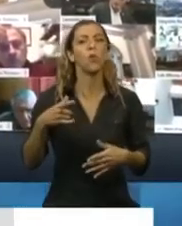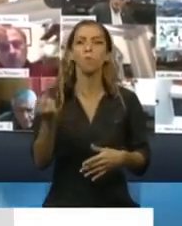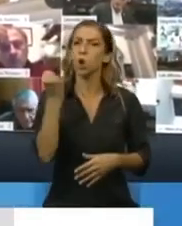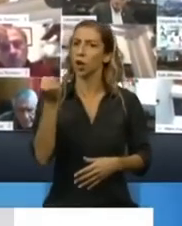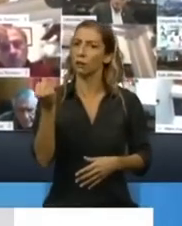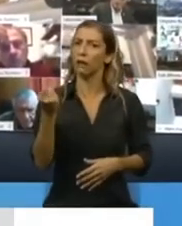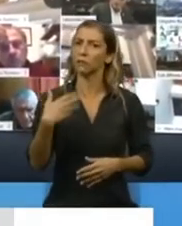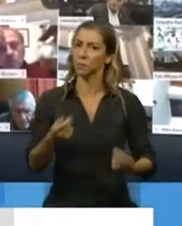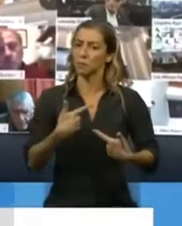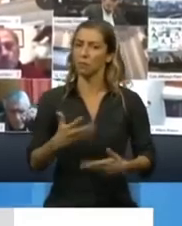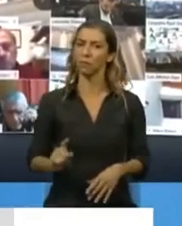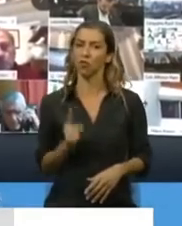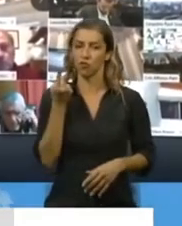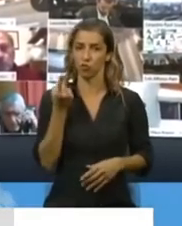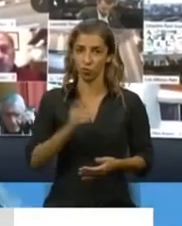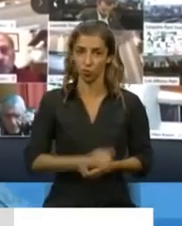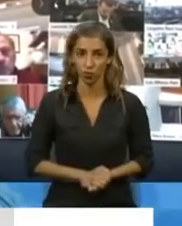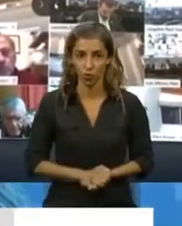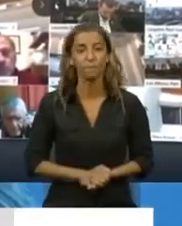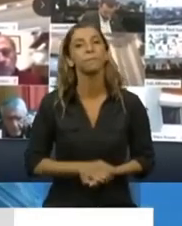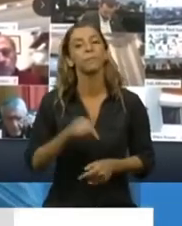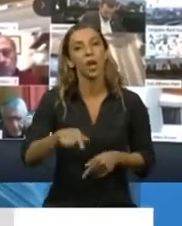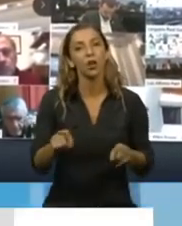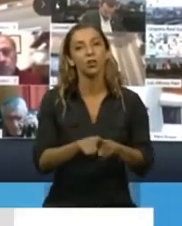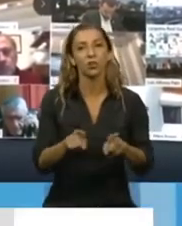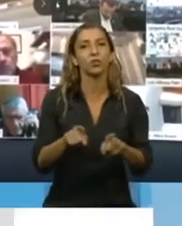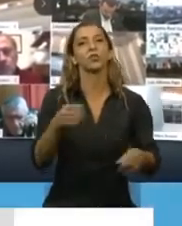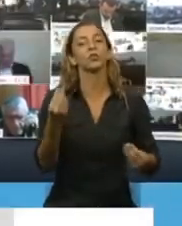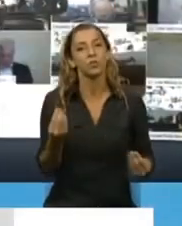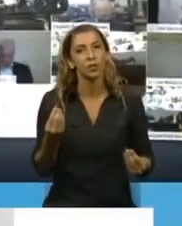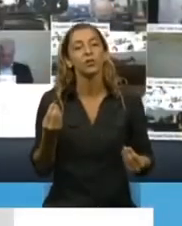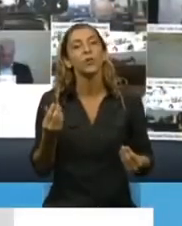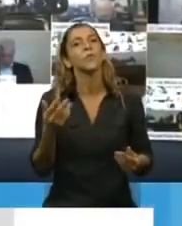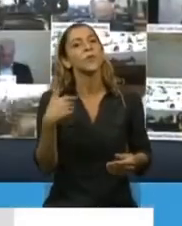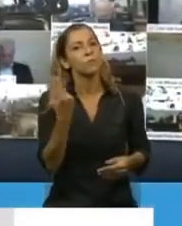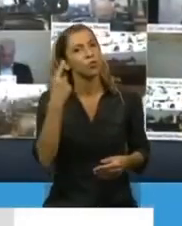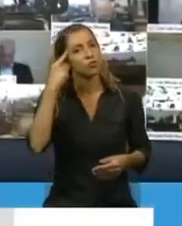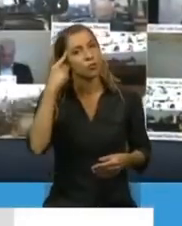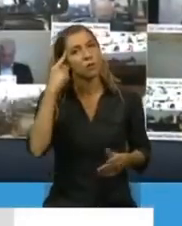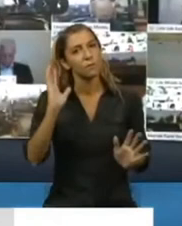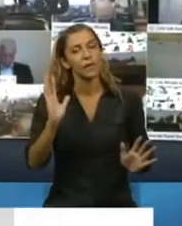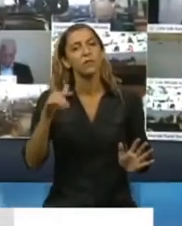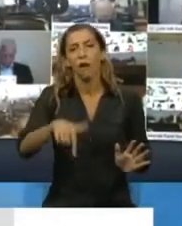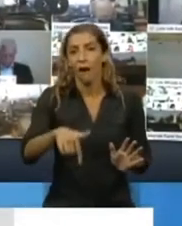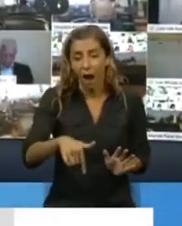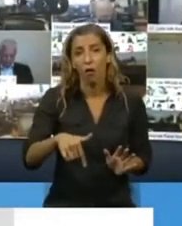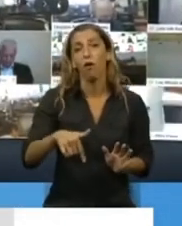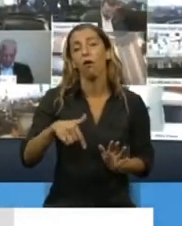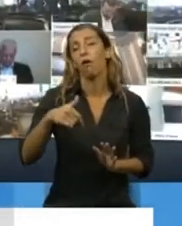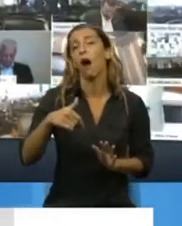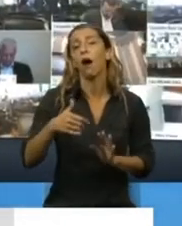Trato de ser lo más breve posible. Y en esta misma concordancia, nuestro bloque es, fue, es y será